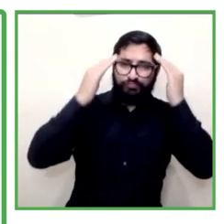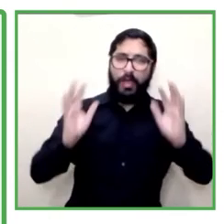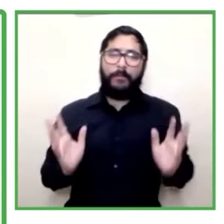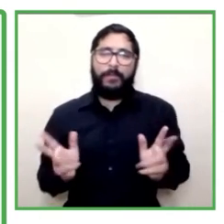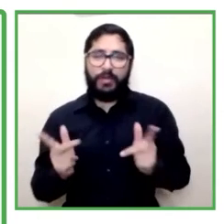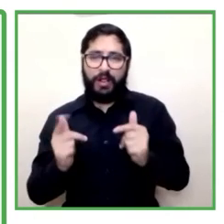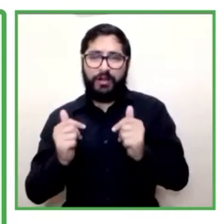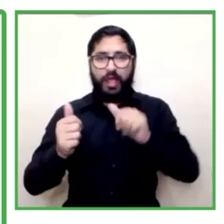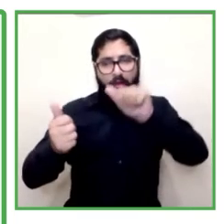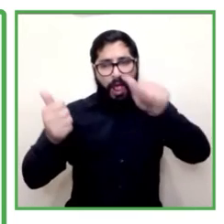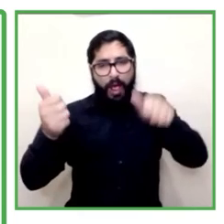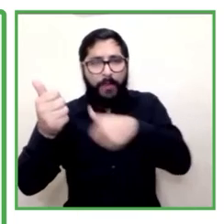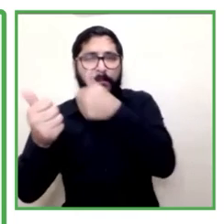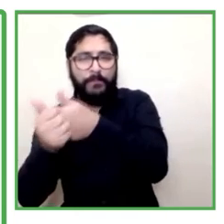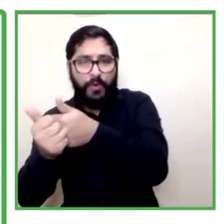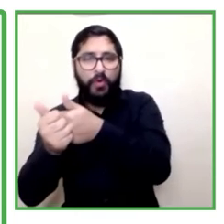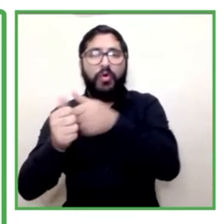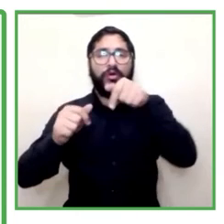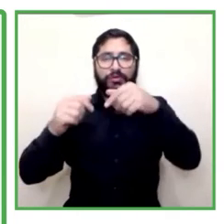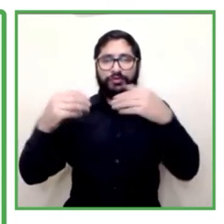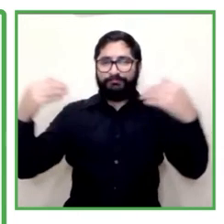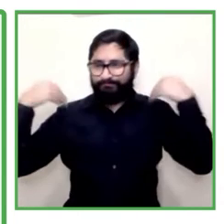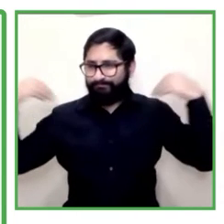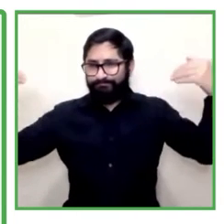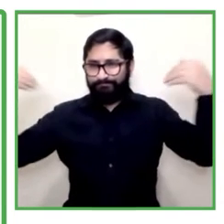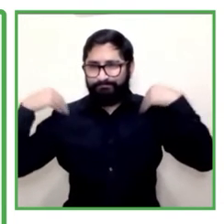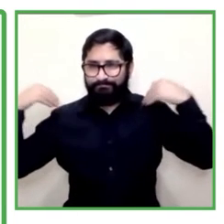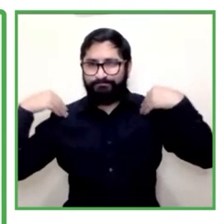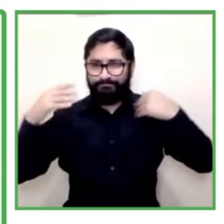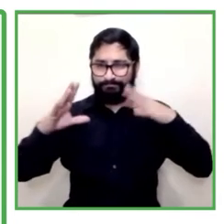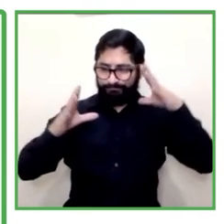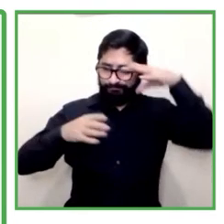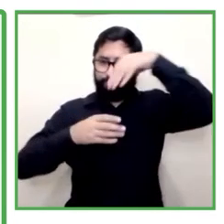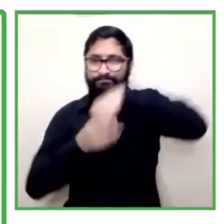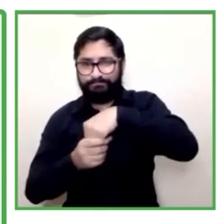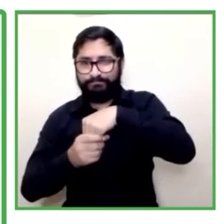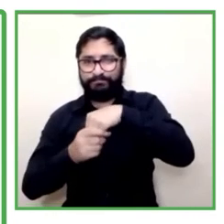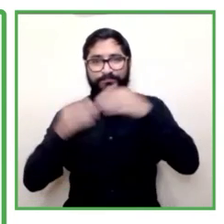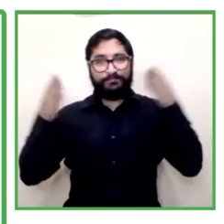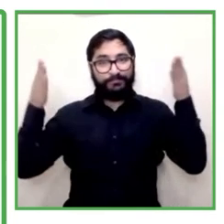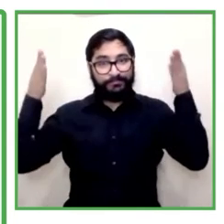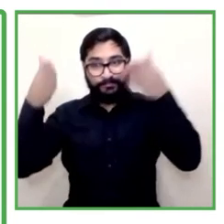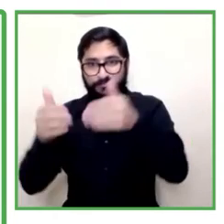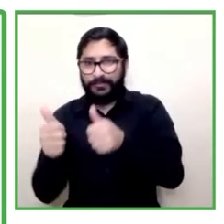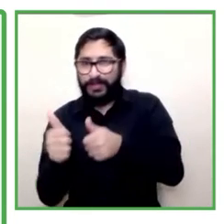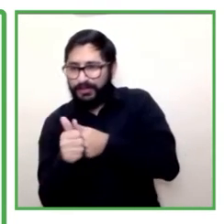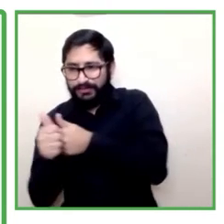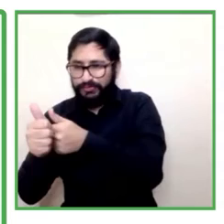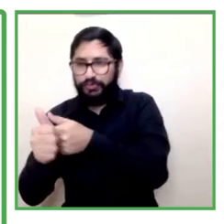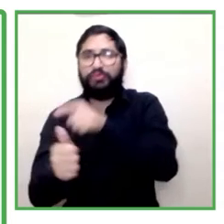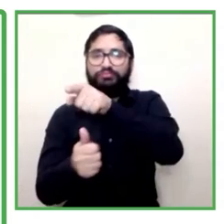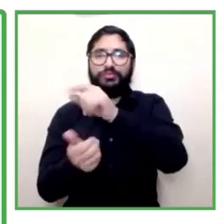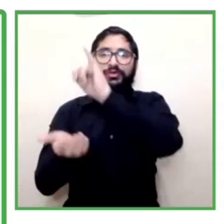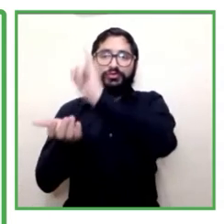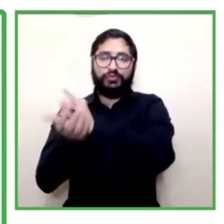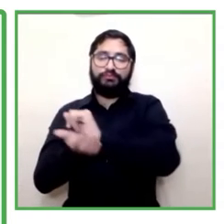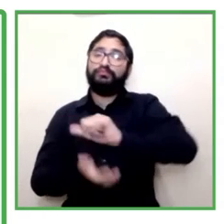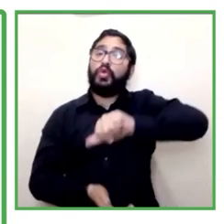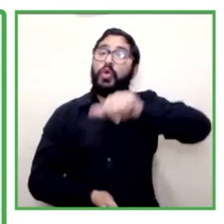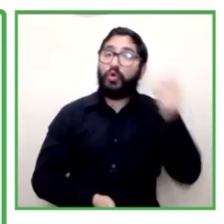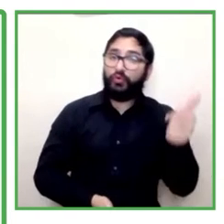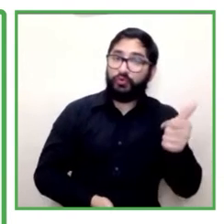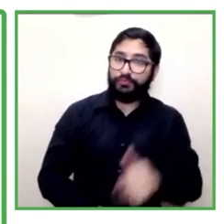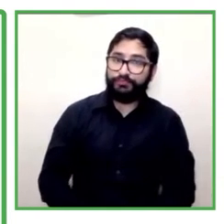sector un impacto también importante ha sido que la entidad otorga un beneficio de accesibilidad para la oferta de